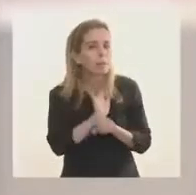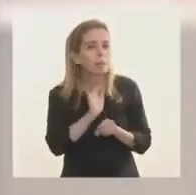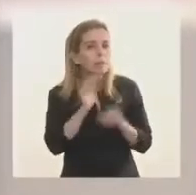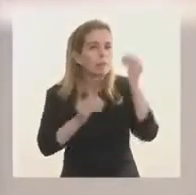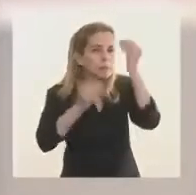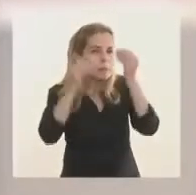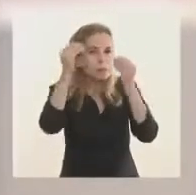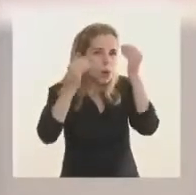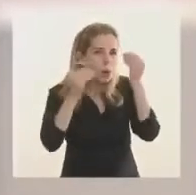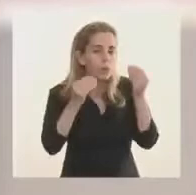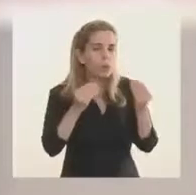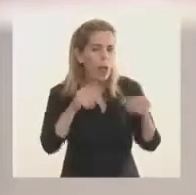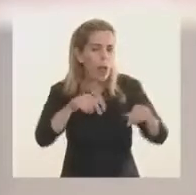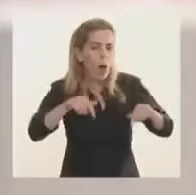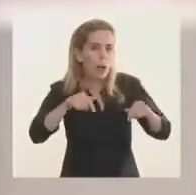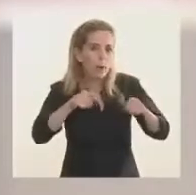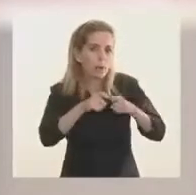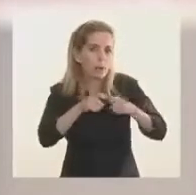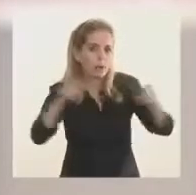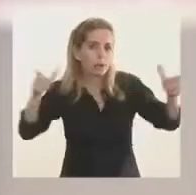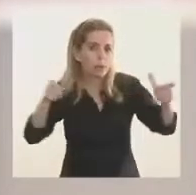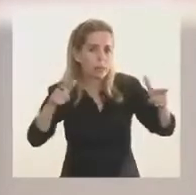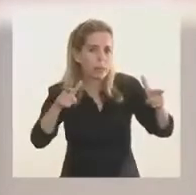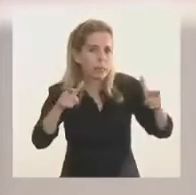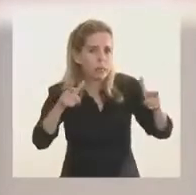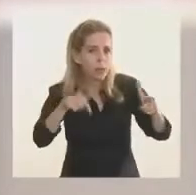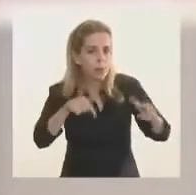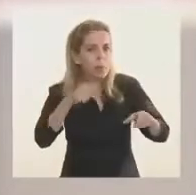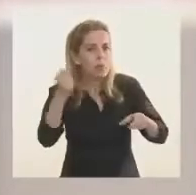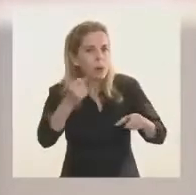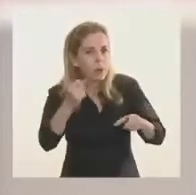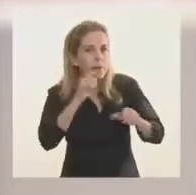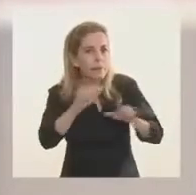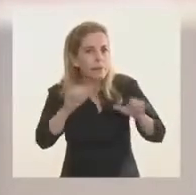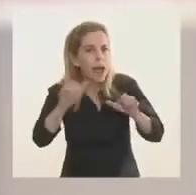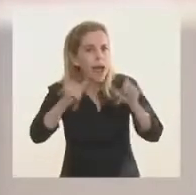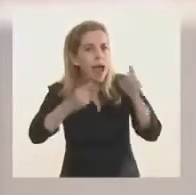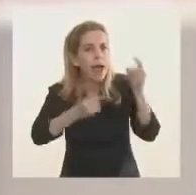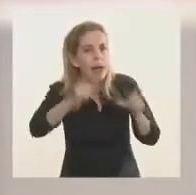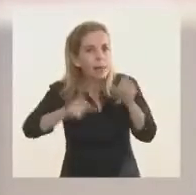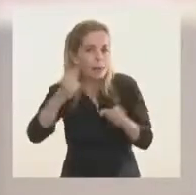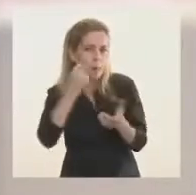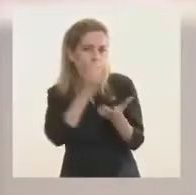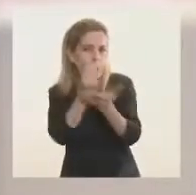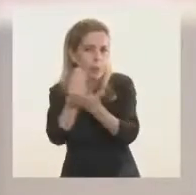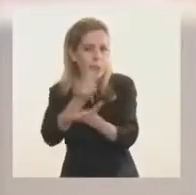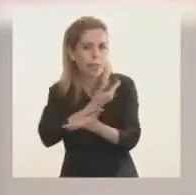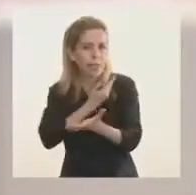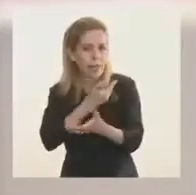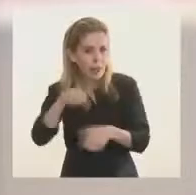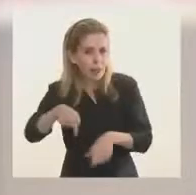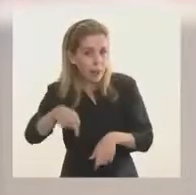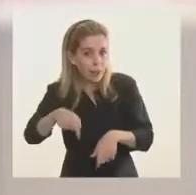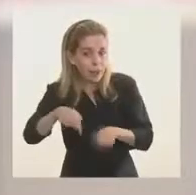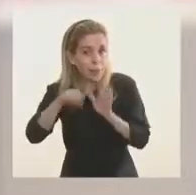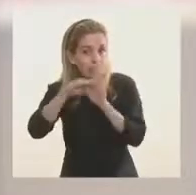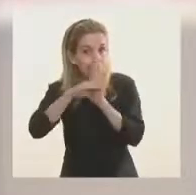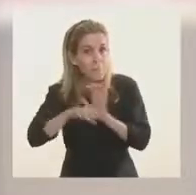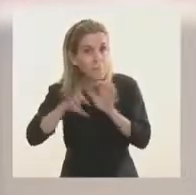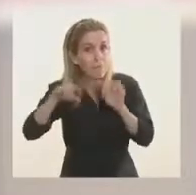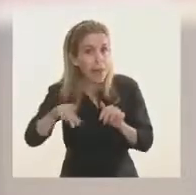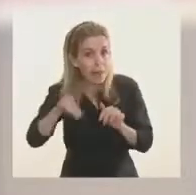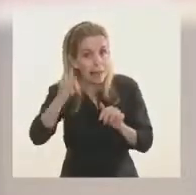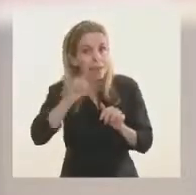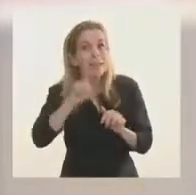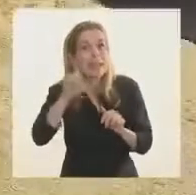alto, transmitirle a cada uno de los santafesinos que este programa Detectar va a